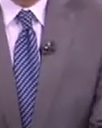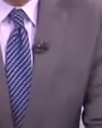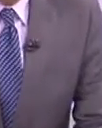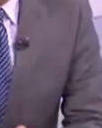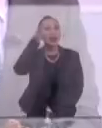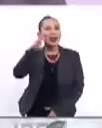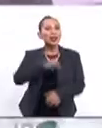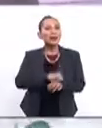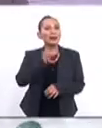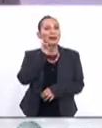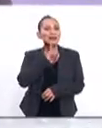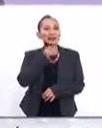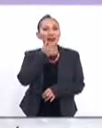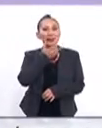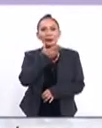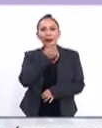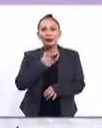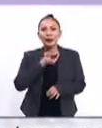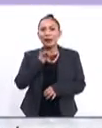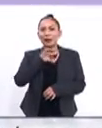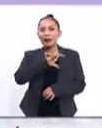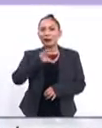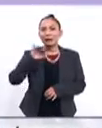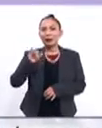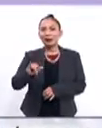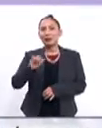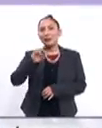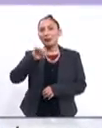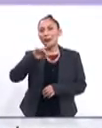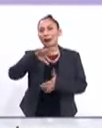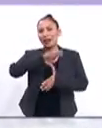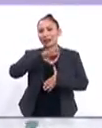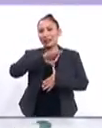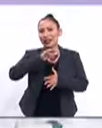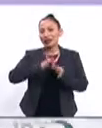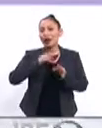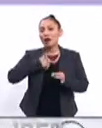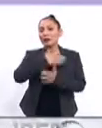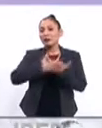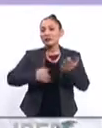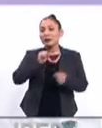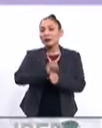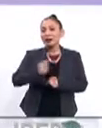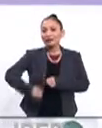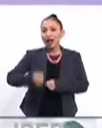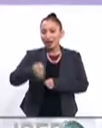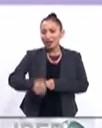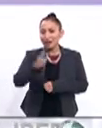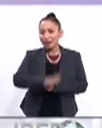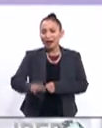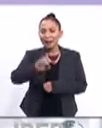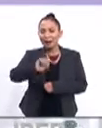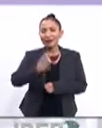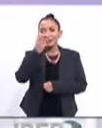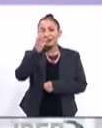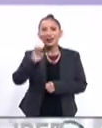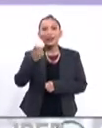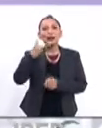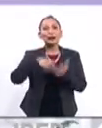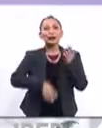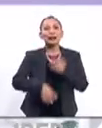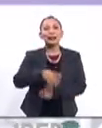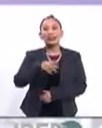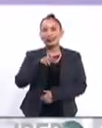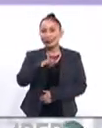Hola, tal amigos y amigas de Iberoamérica? Qué gusto saludarlos esta mitad de semana, miércoles 23 de enero